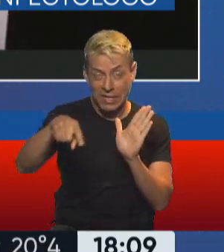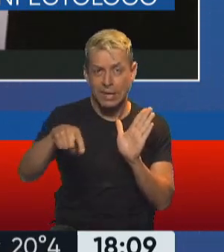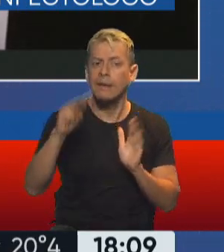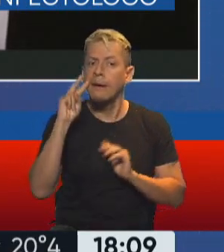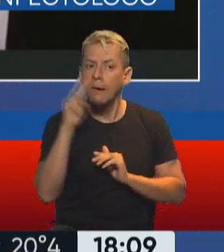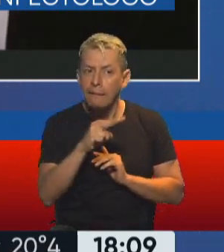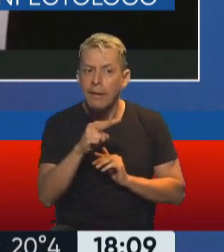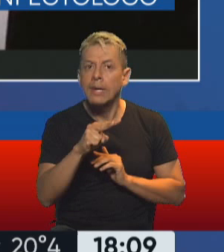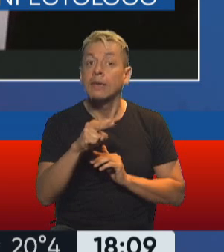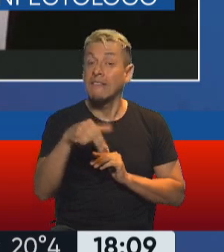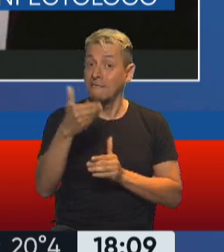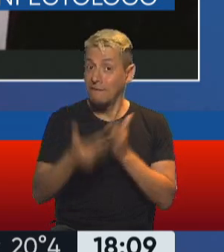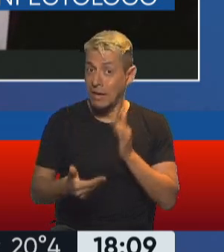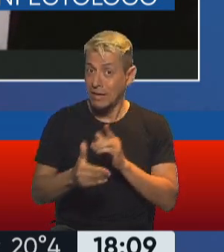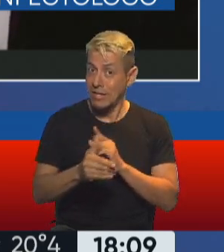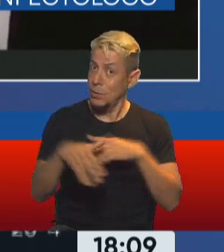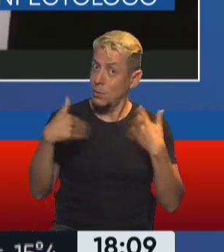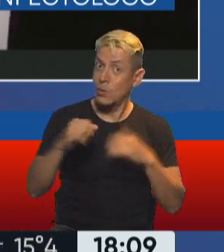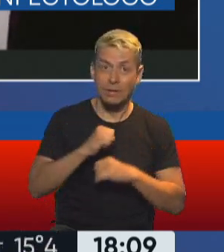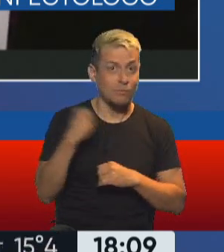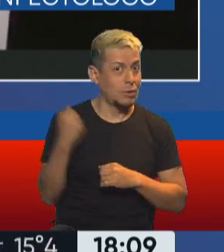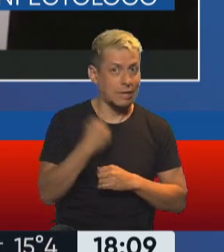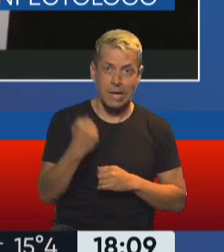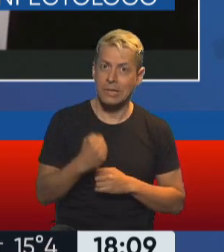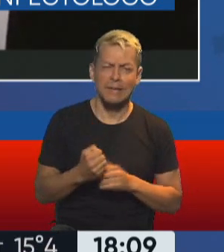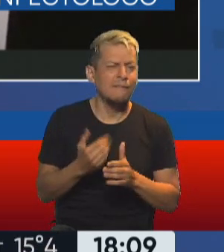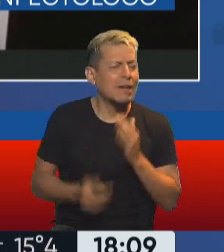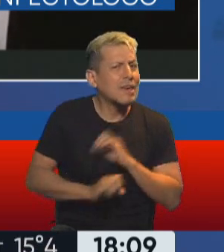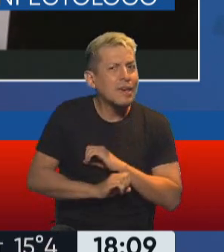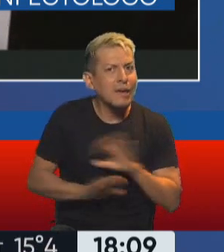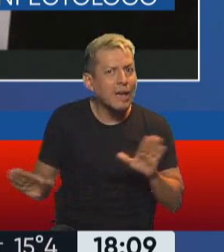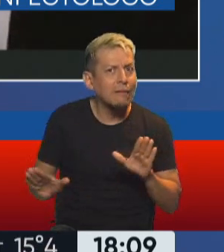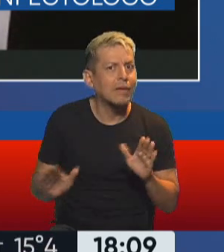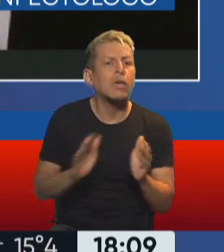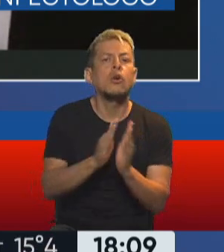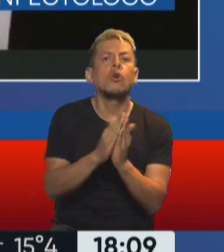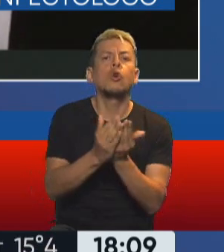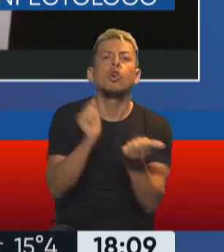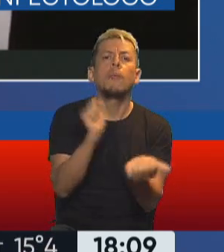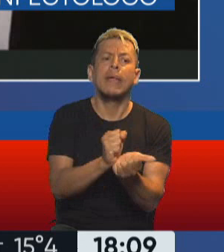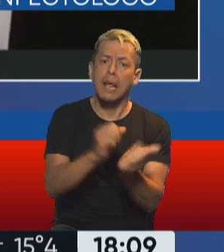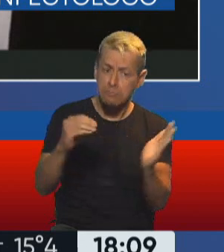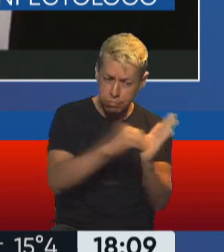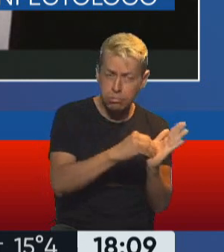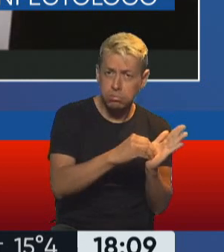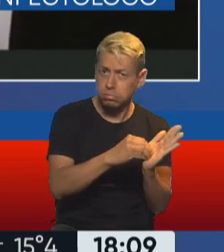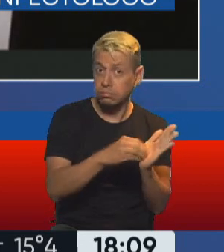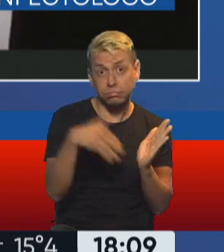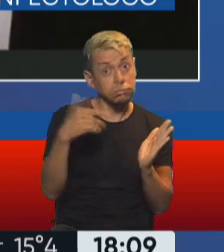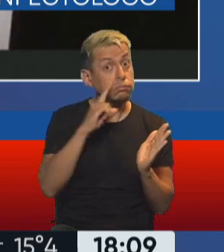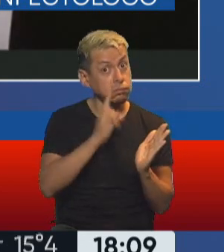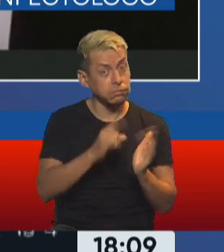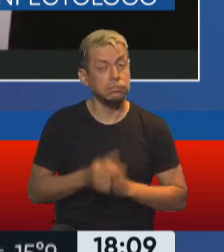tipo de errores, que son errores gravísimos, gravísimos. Están en el Código Penal antes de cometer esto. Porque esto es como un